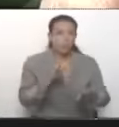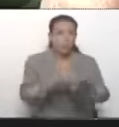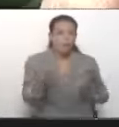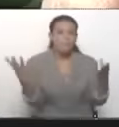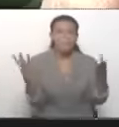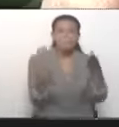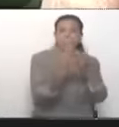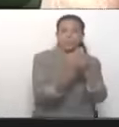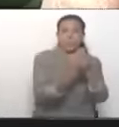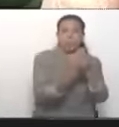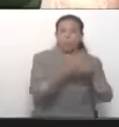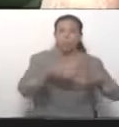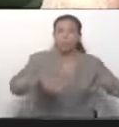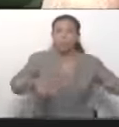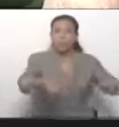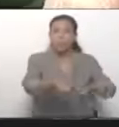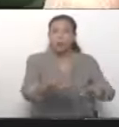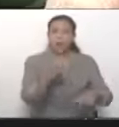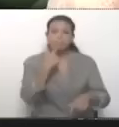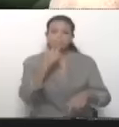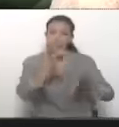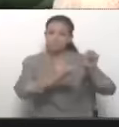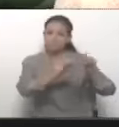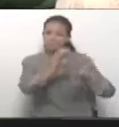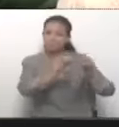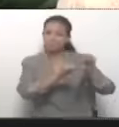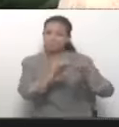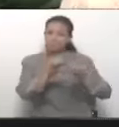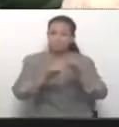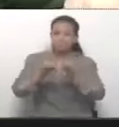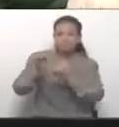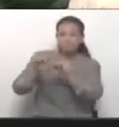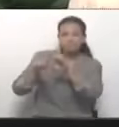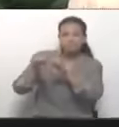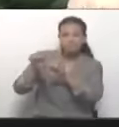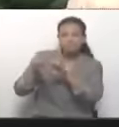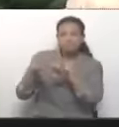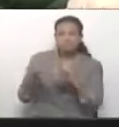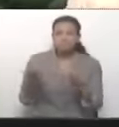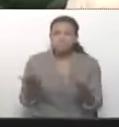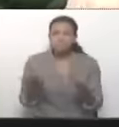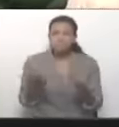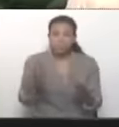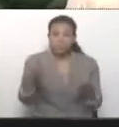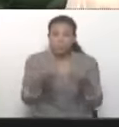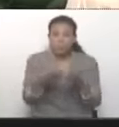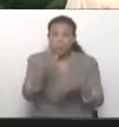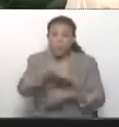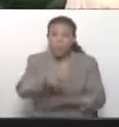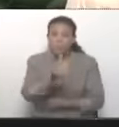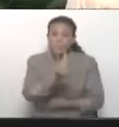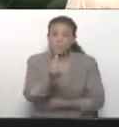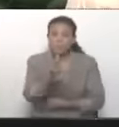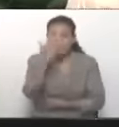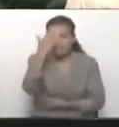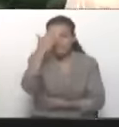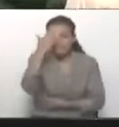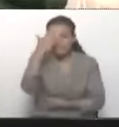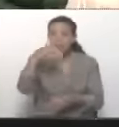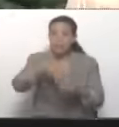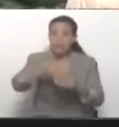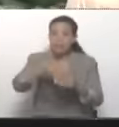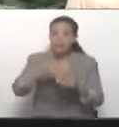primarias y uno se pone a evaluar, ¿no? Lo primero es que aquí, este pueblo de Venezuela, si algo sabe, es de